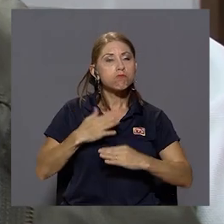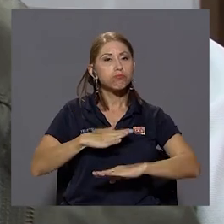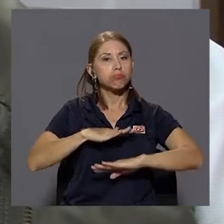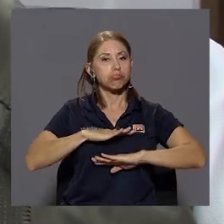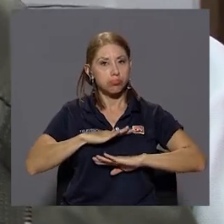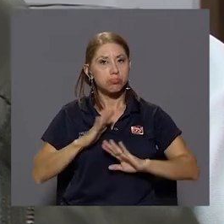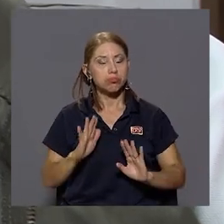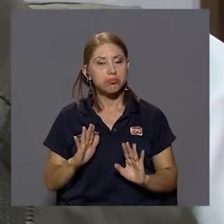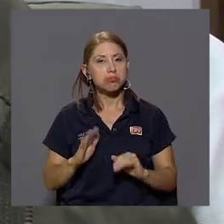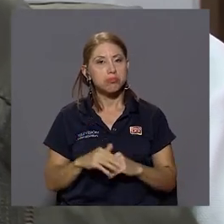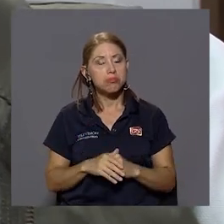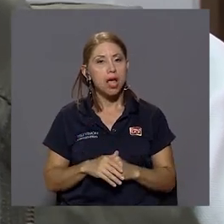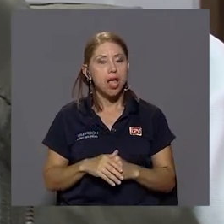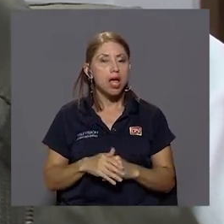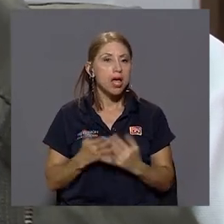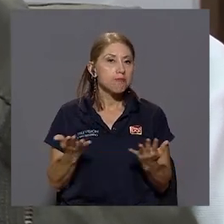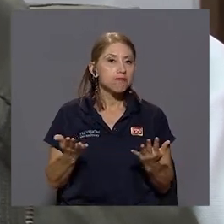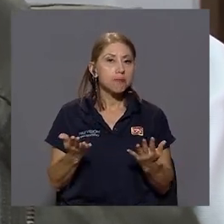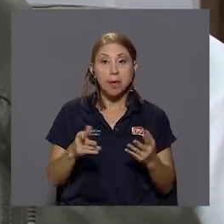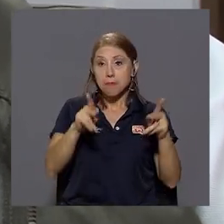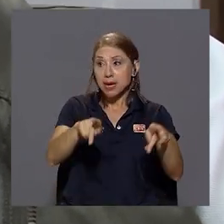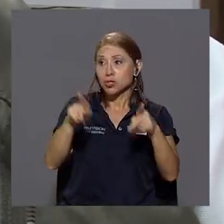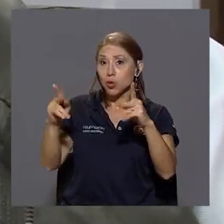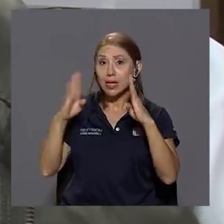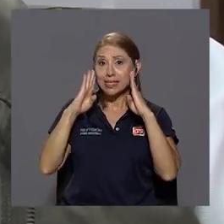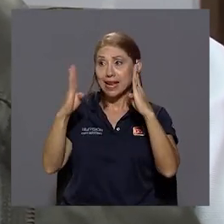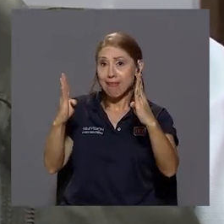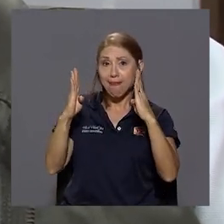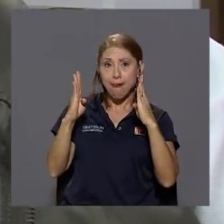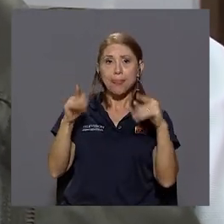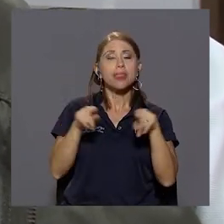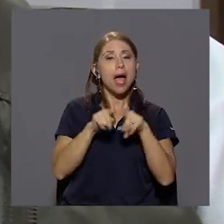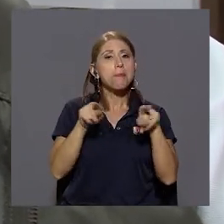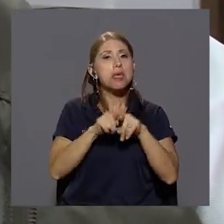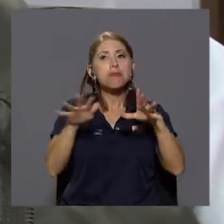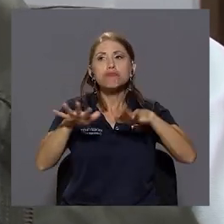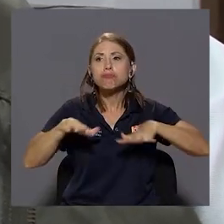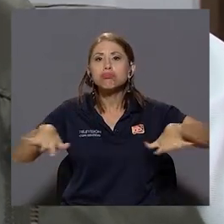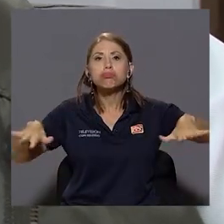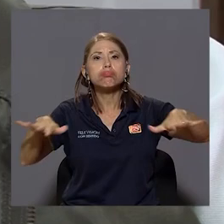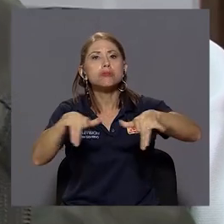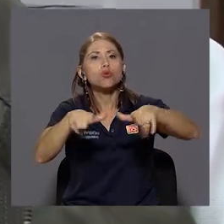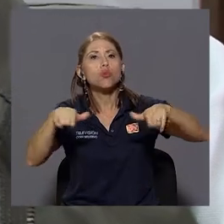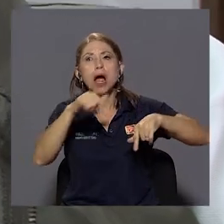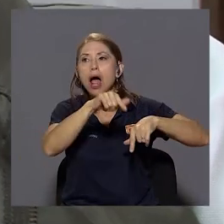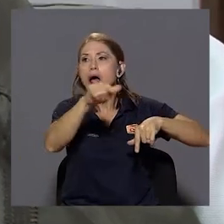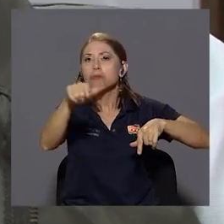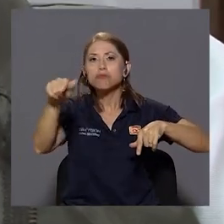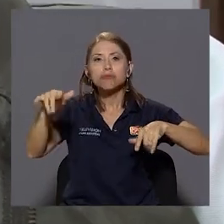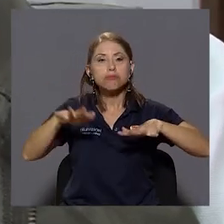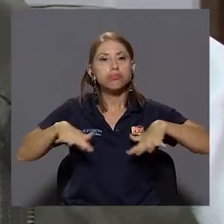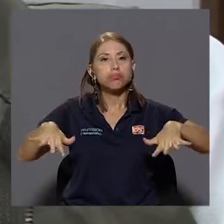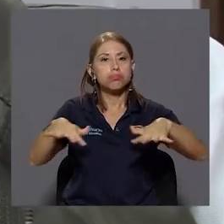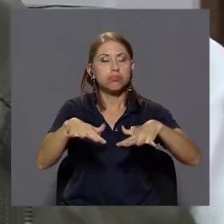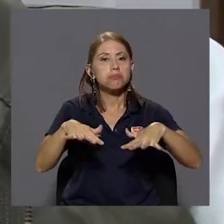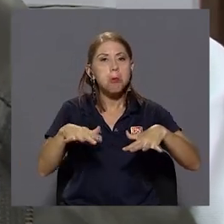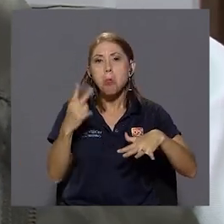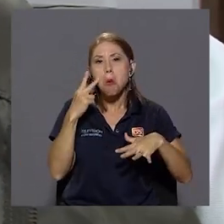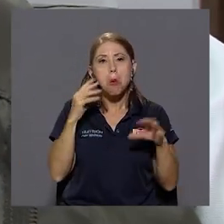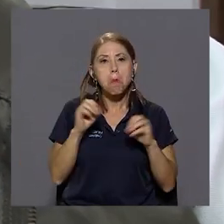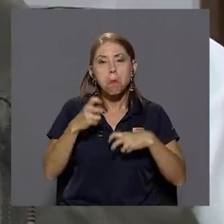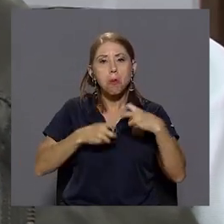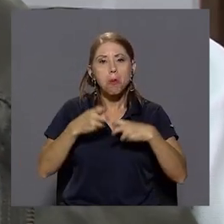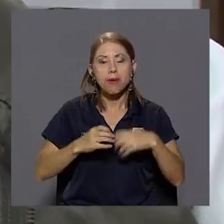satisfactorio tanto el trato del personal como las condiciones en la infraestructura del inmueble